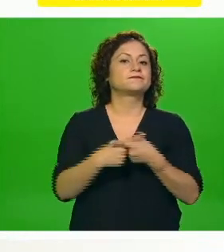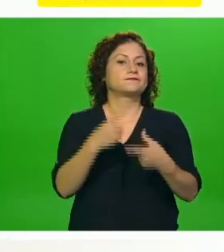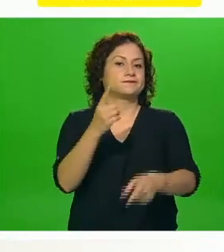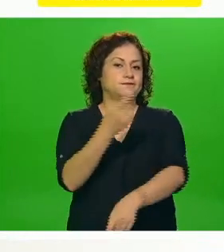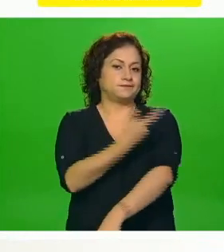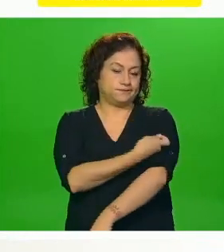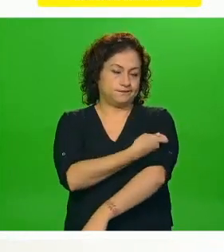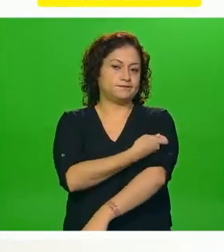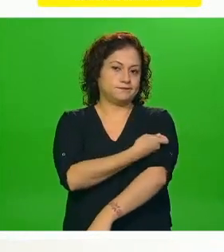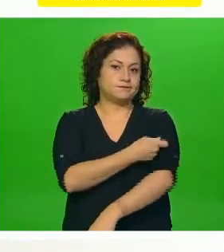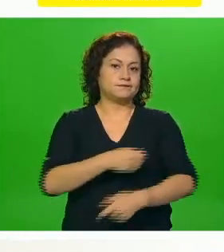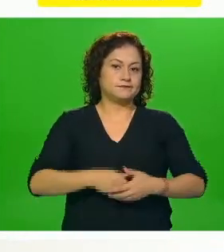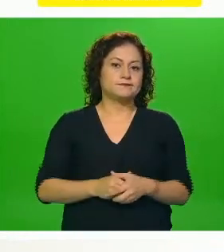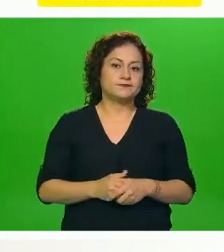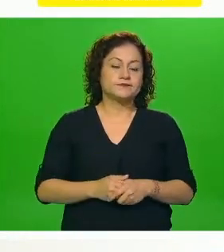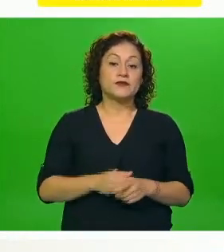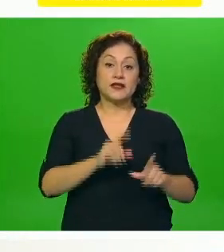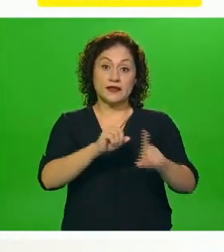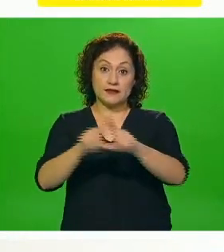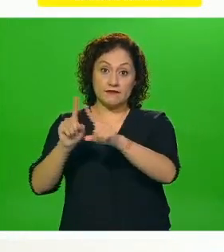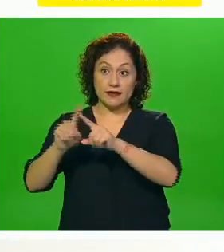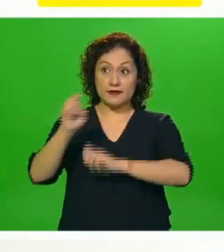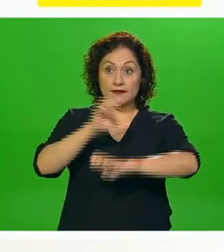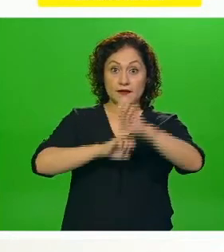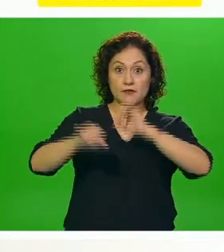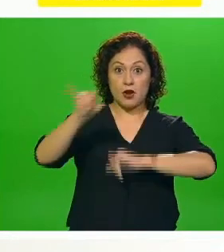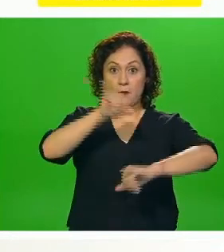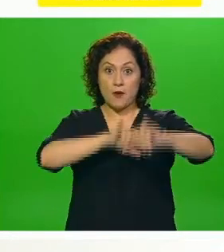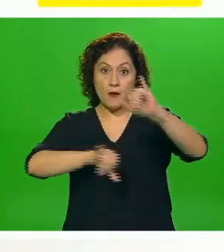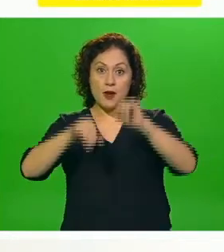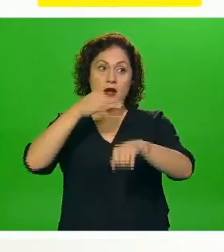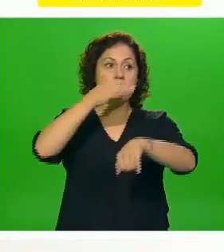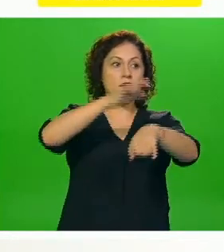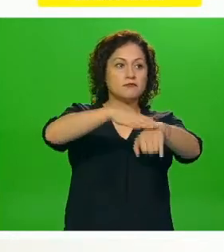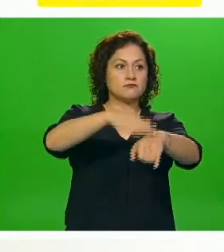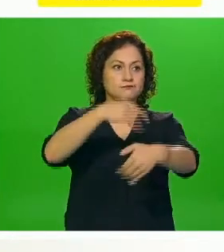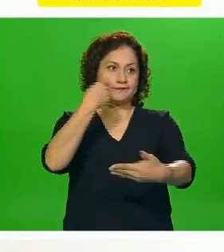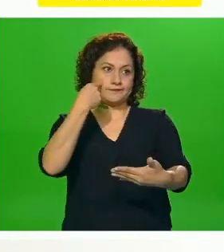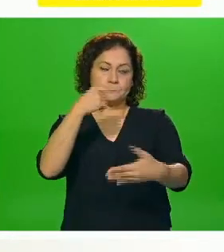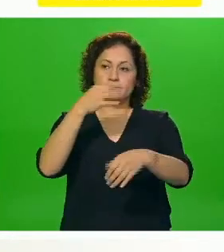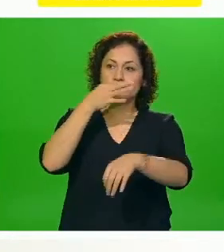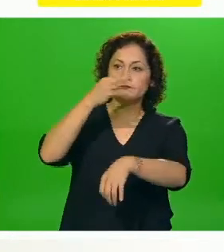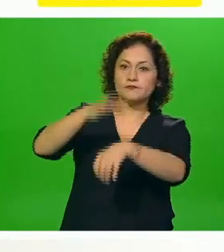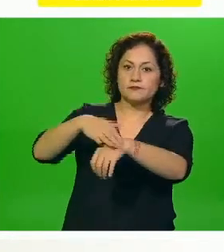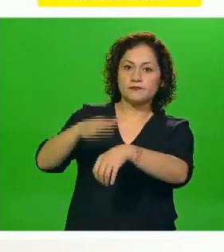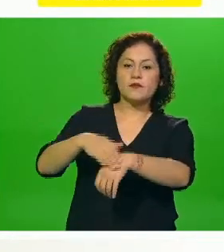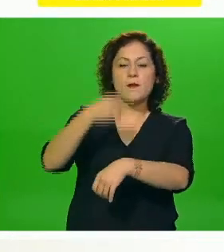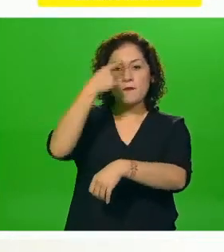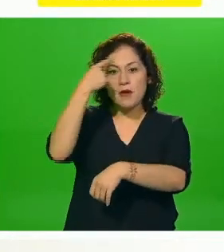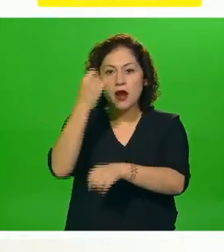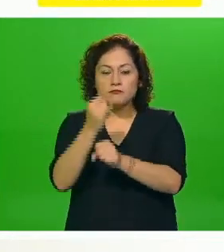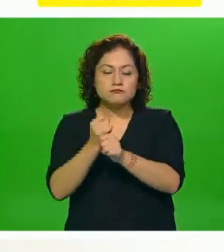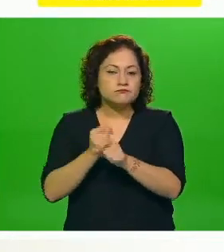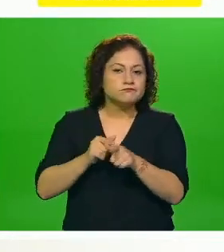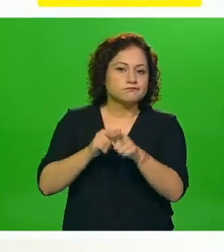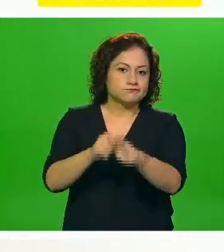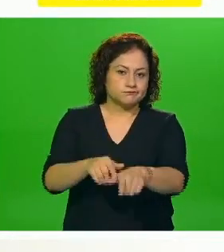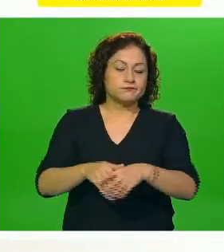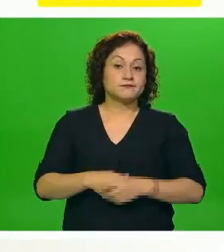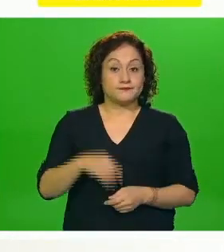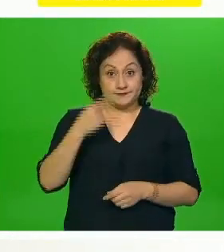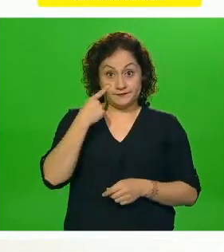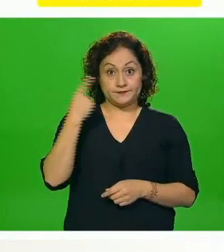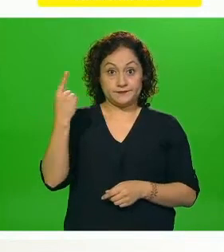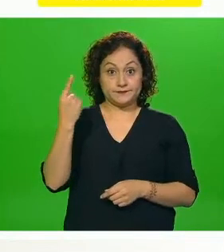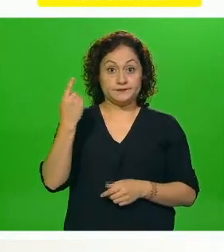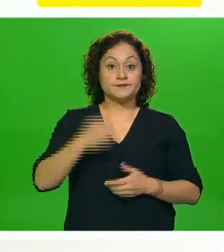ensayos que los fabricantes realizaron de las mismas vean ustedes en la parte derecha actualizamos cuál es el